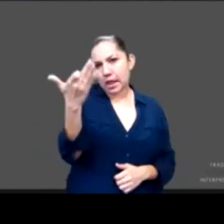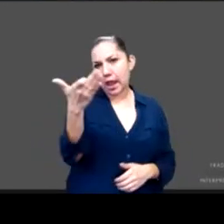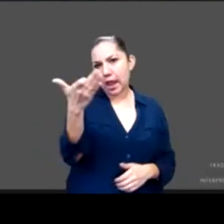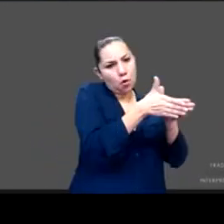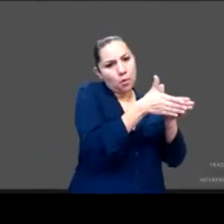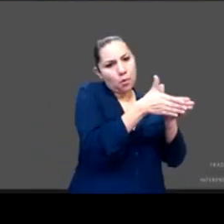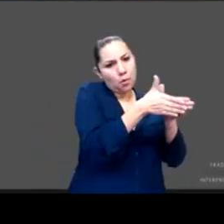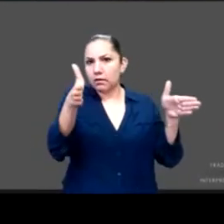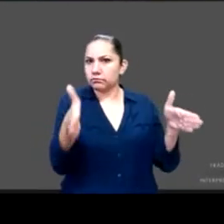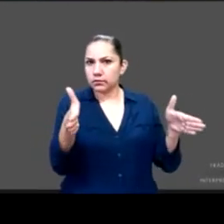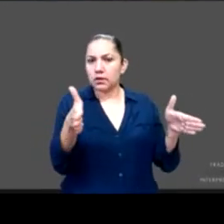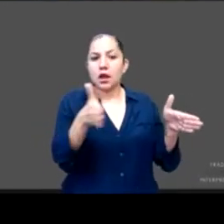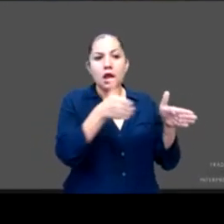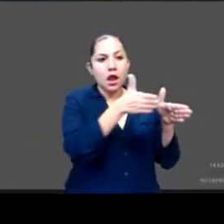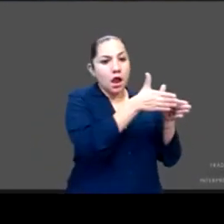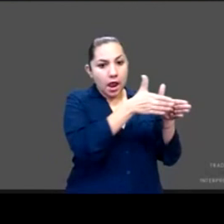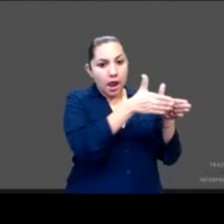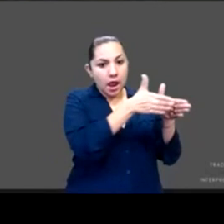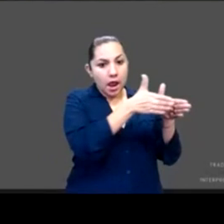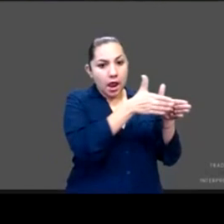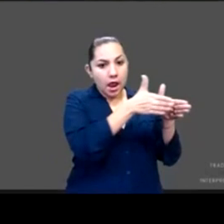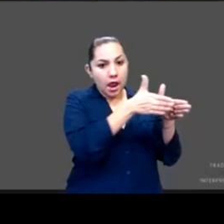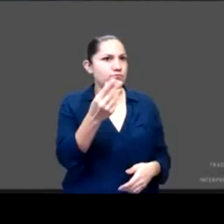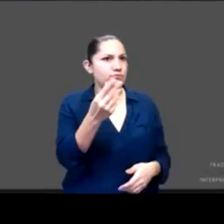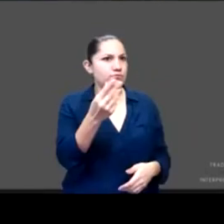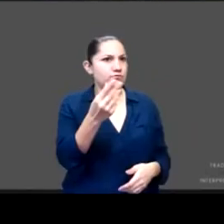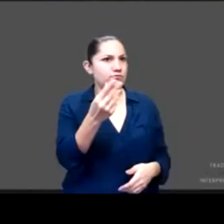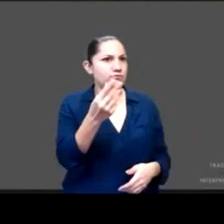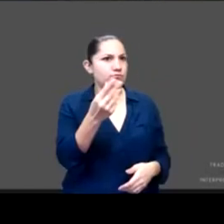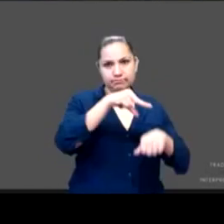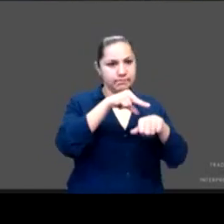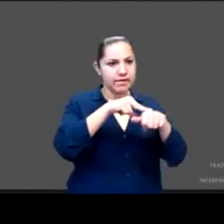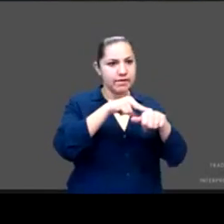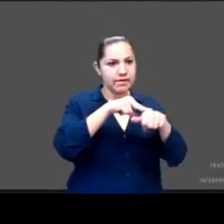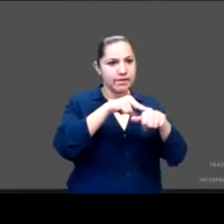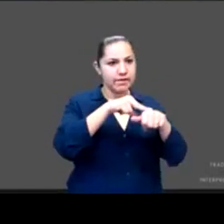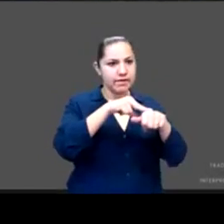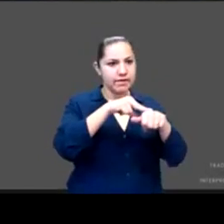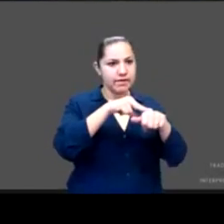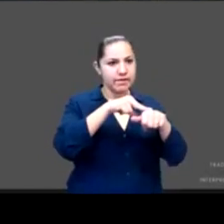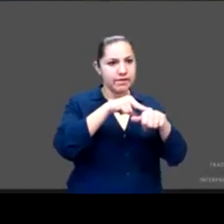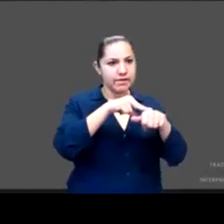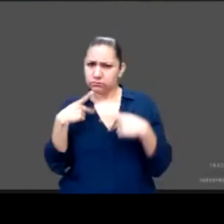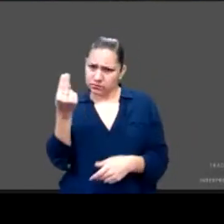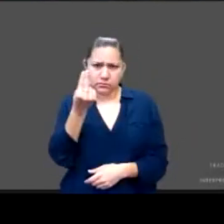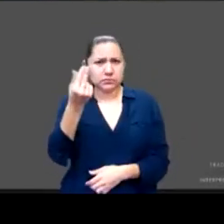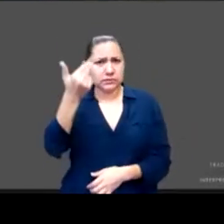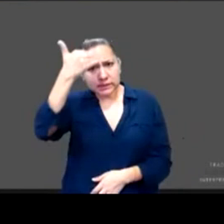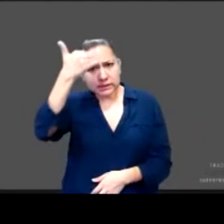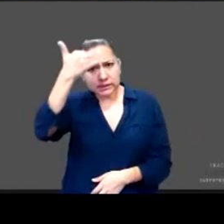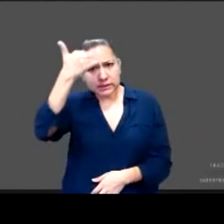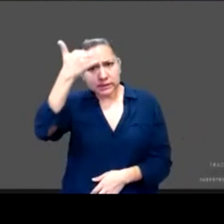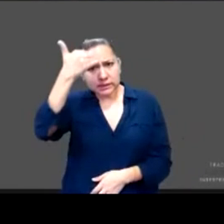servicio y la población tiene que saber que este servicio es gratuito, que tiene derecho al mismo y